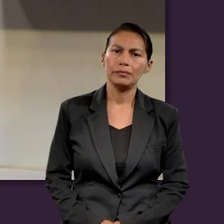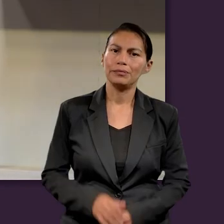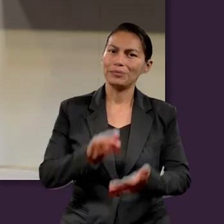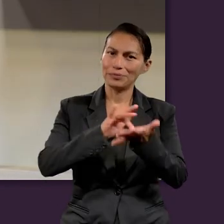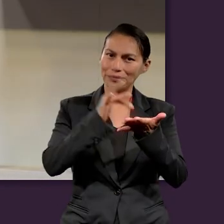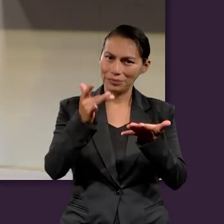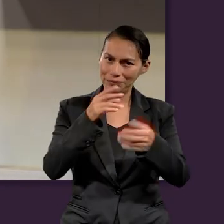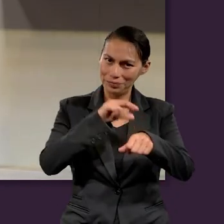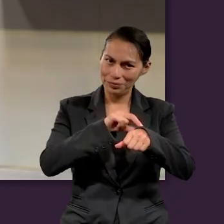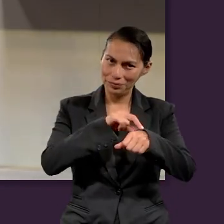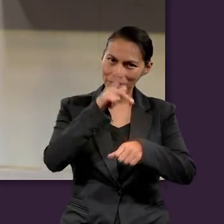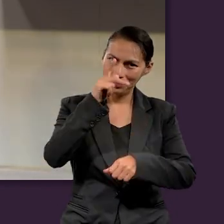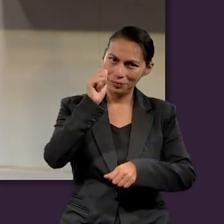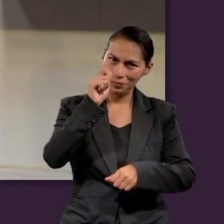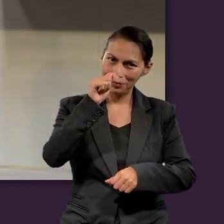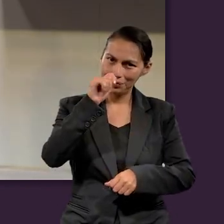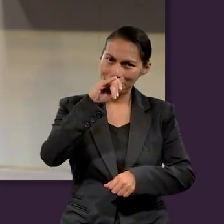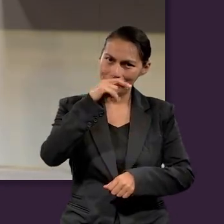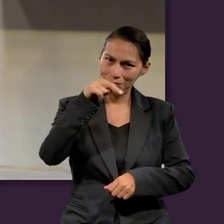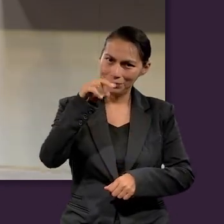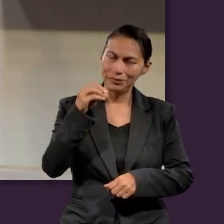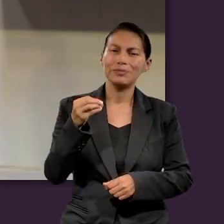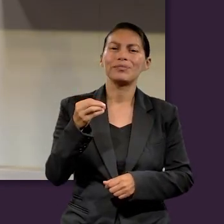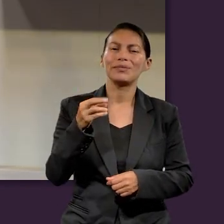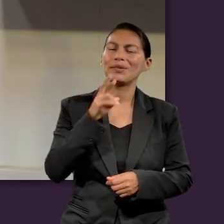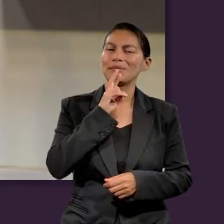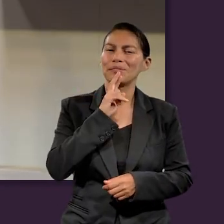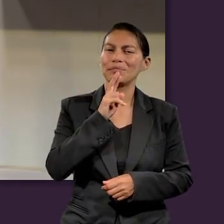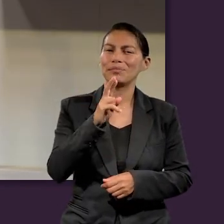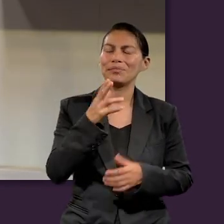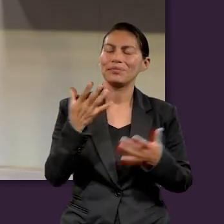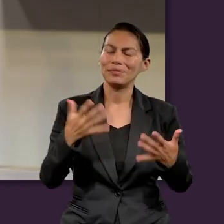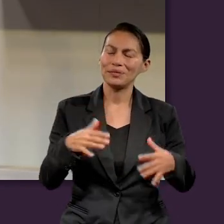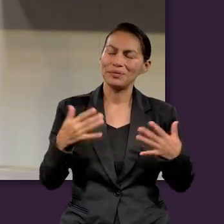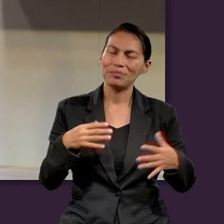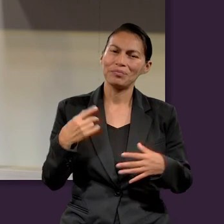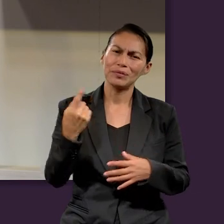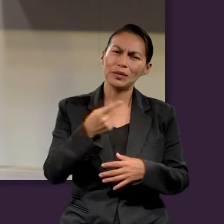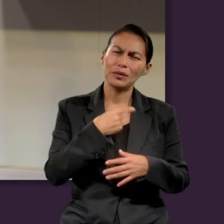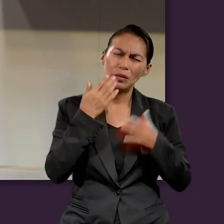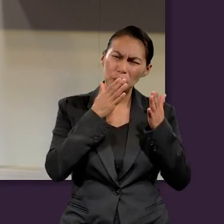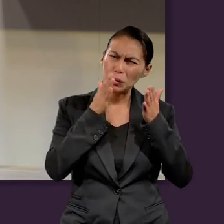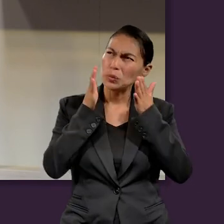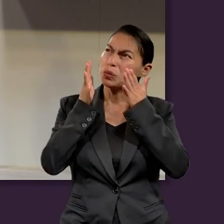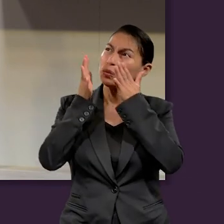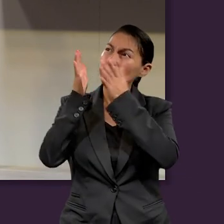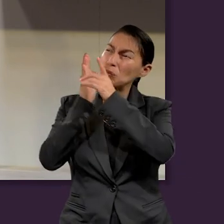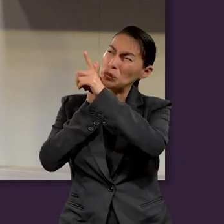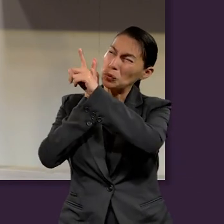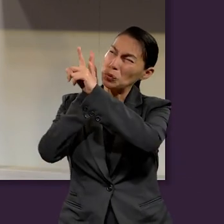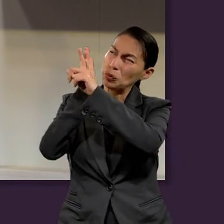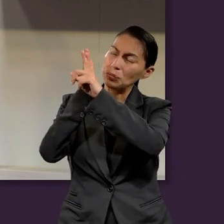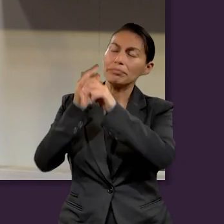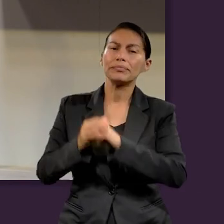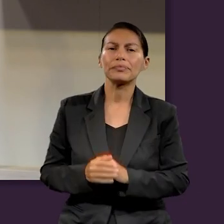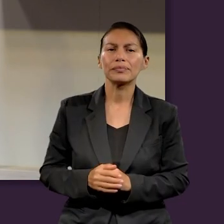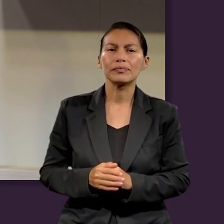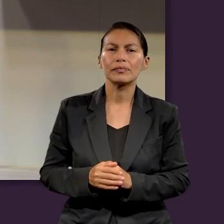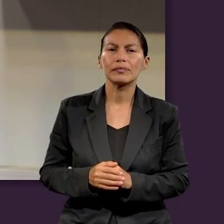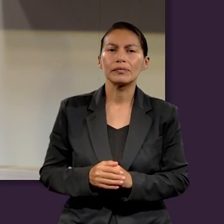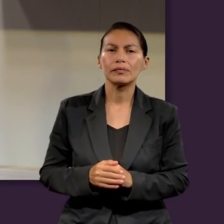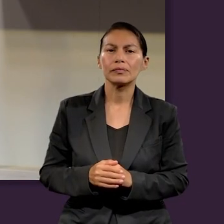Gracias, doctor Patiño, por darnos esta respuesta que nos enfoca en esa